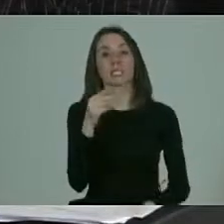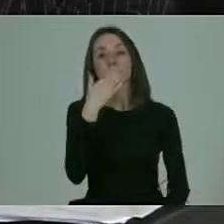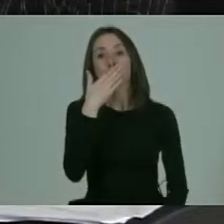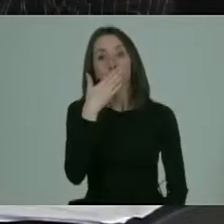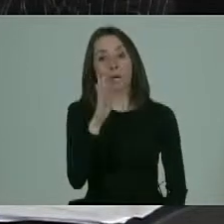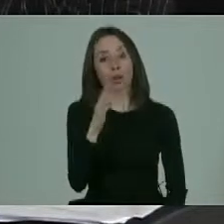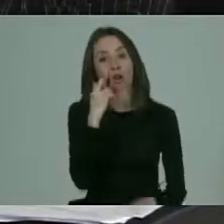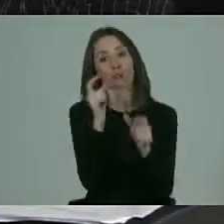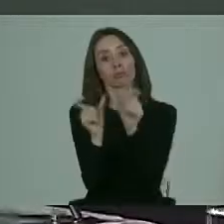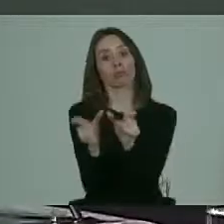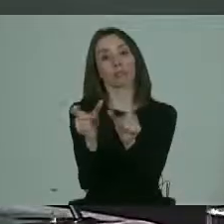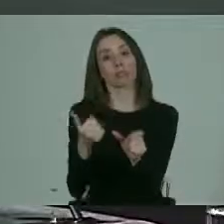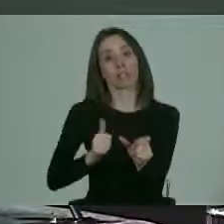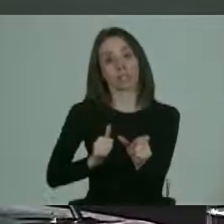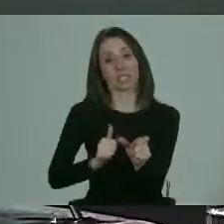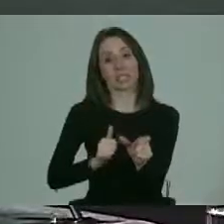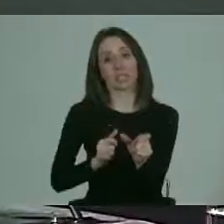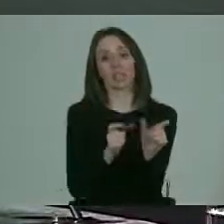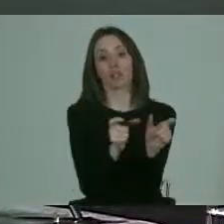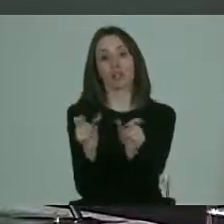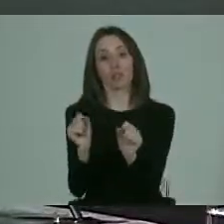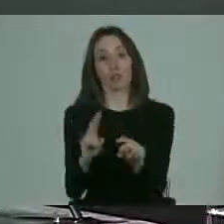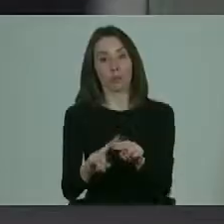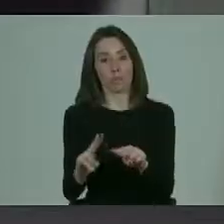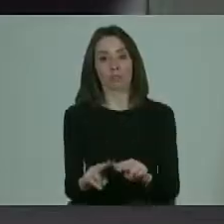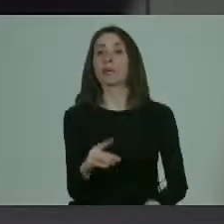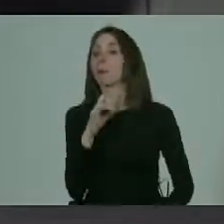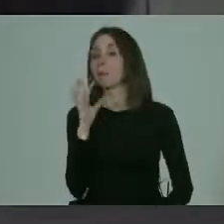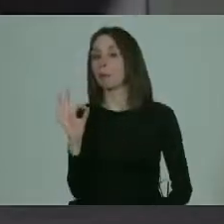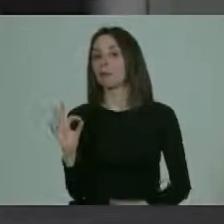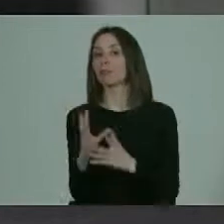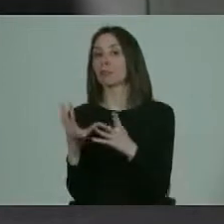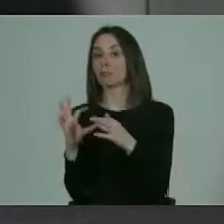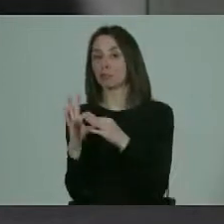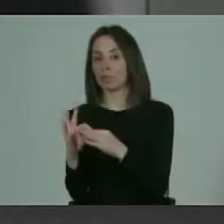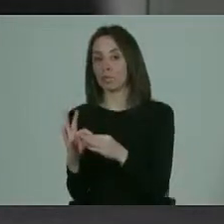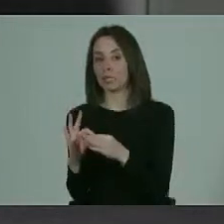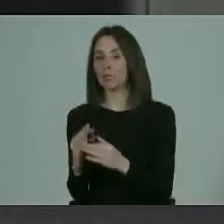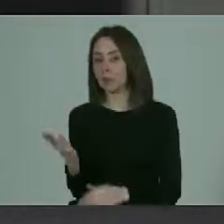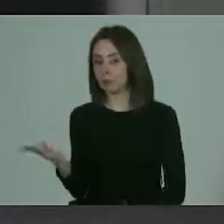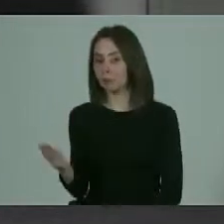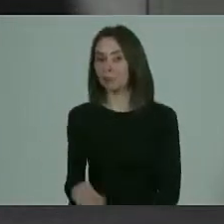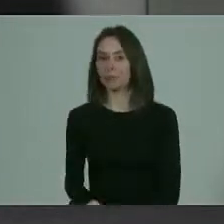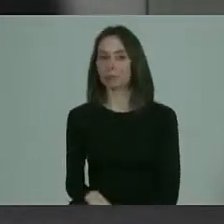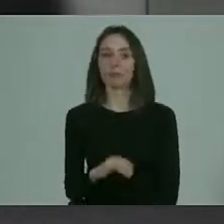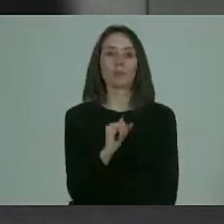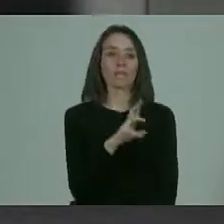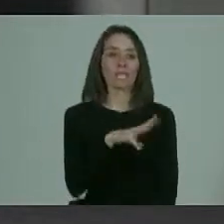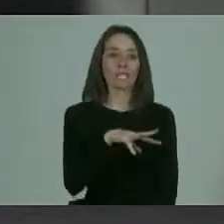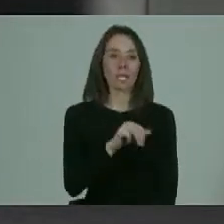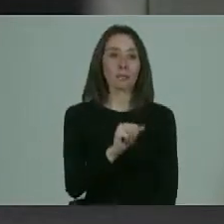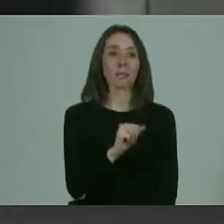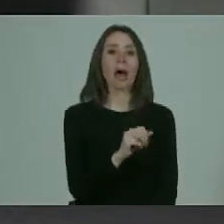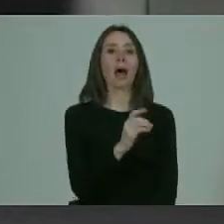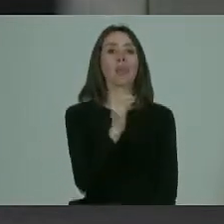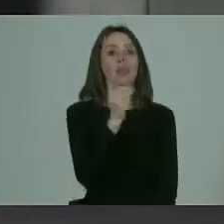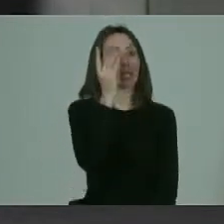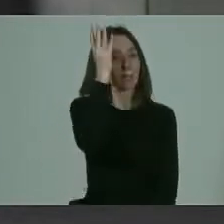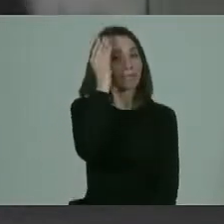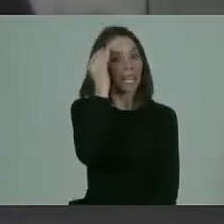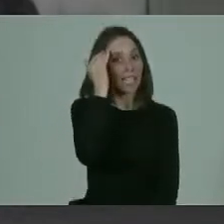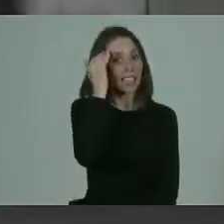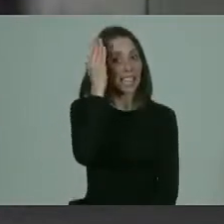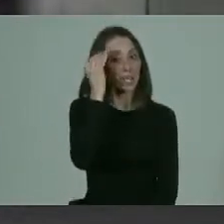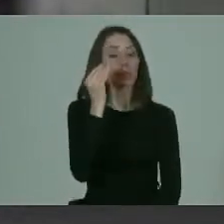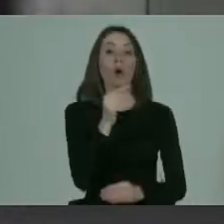mejor fiscalización y control que se puede hacer. Perfecto, muchas gracias a ti. Irma, la discapacidad intelectual es un